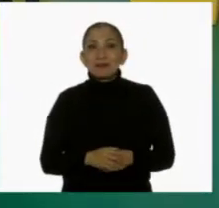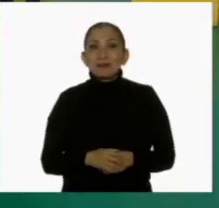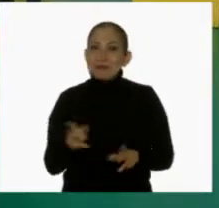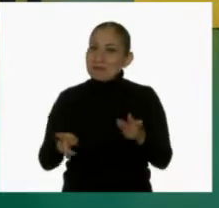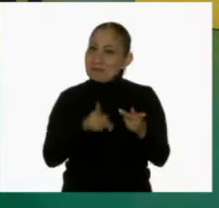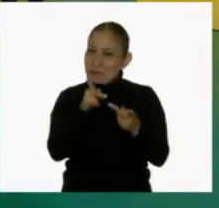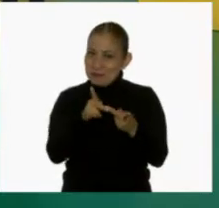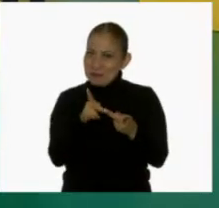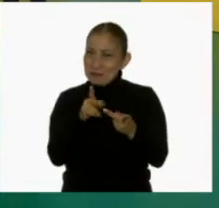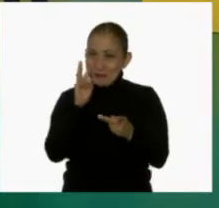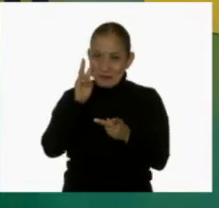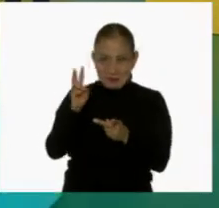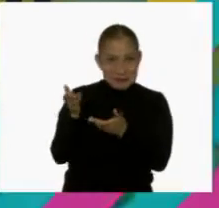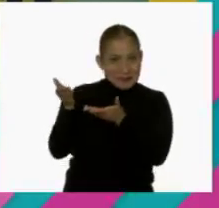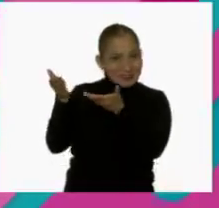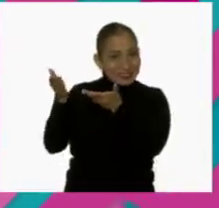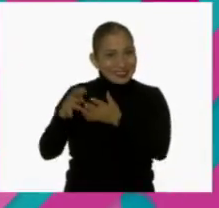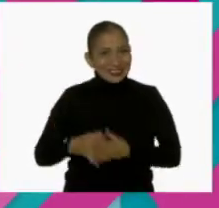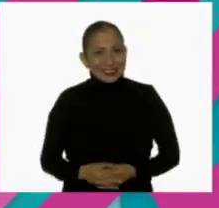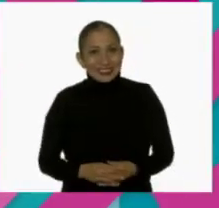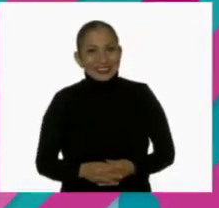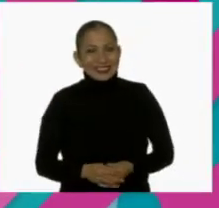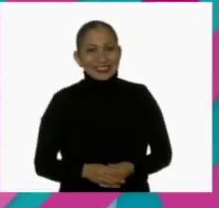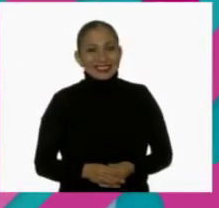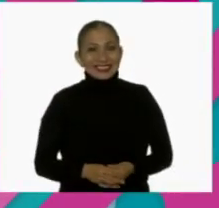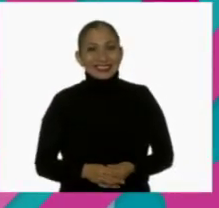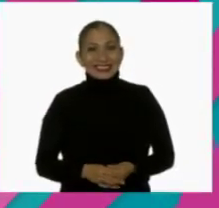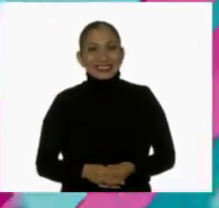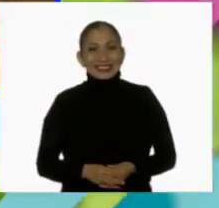Perfecto. Pues entonces, vamos a ver. Adelante.